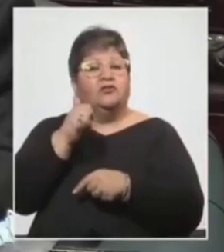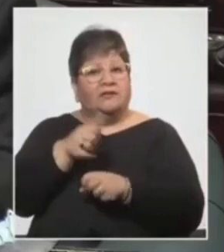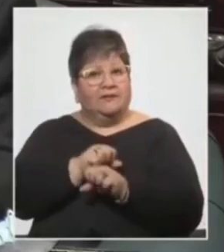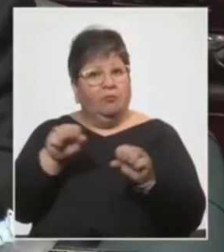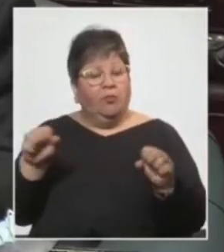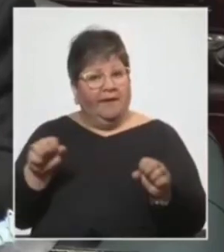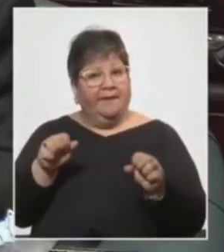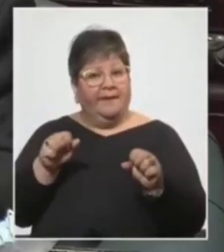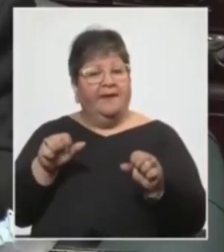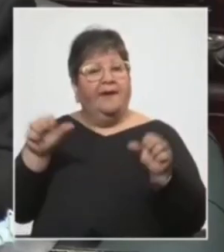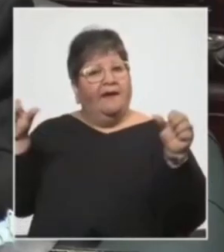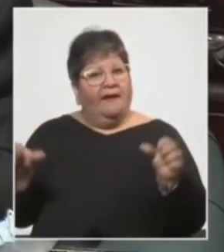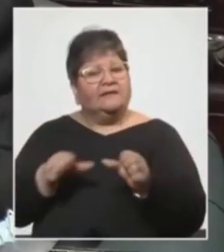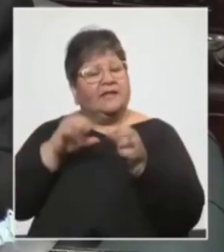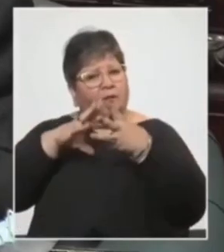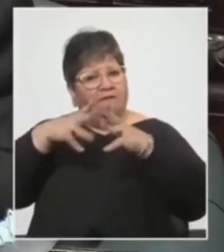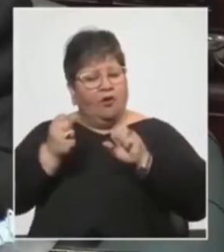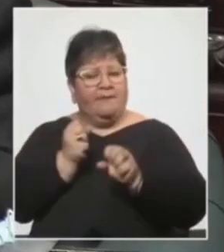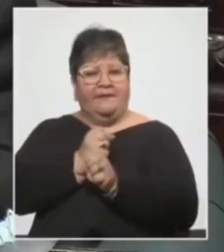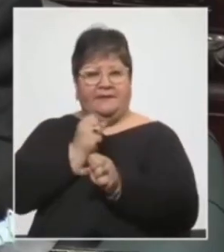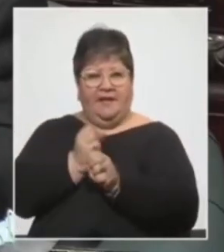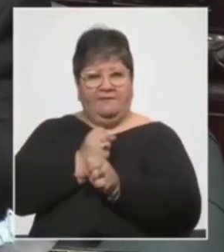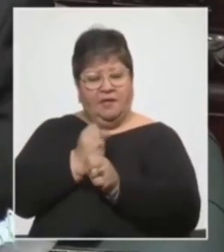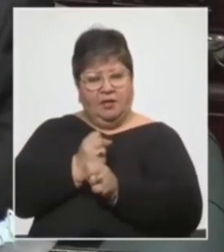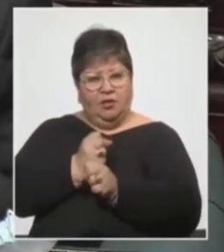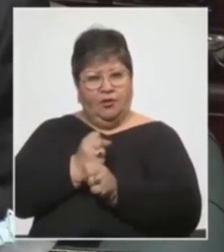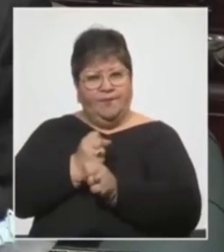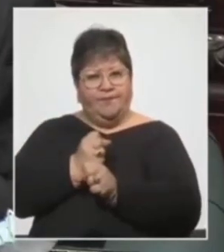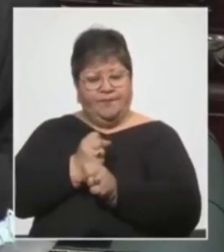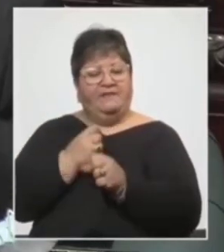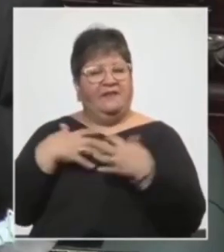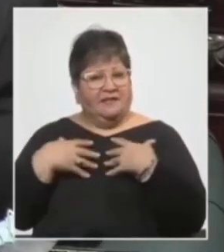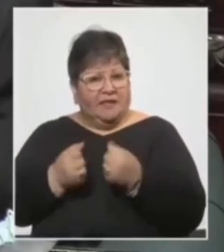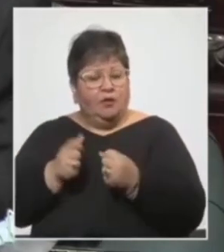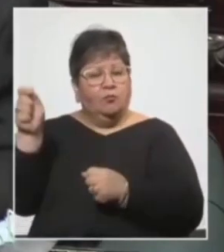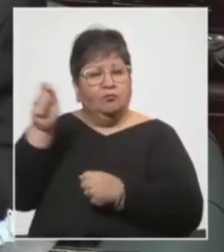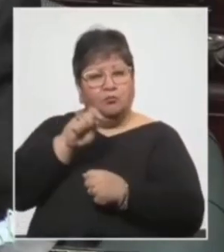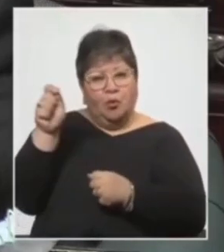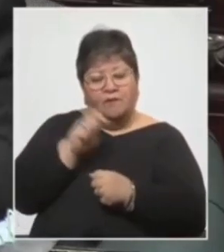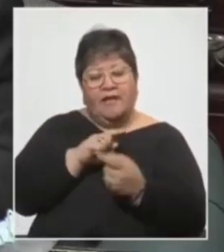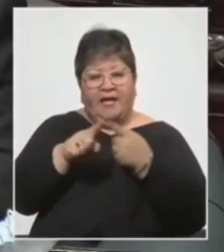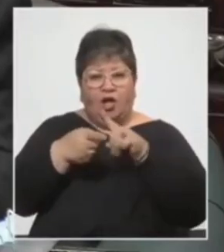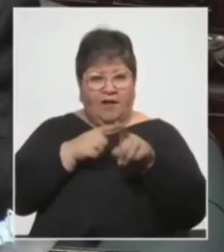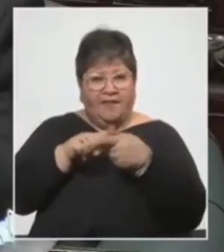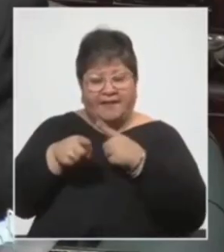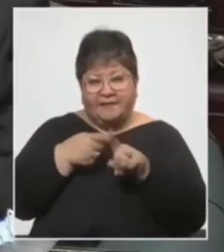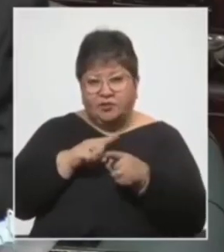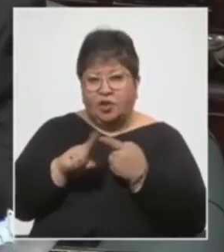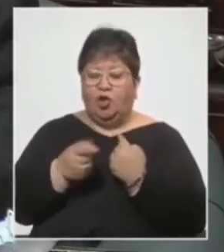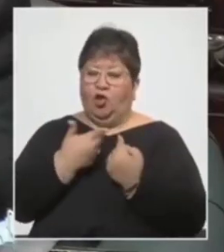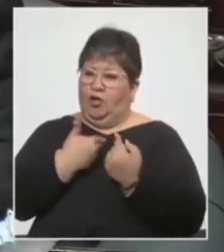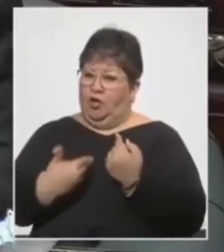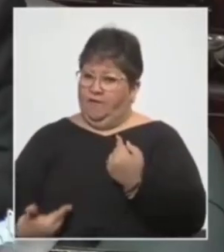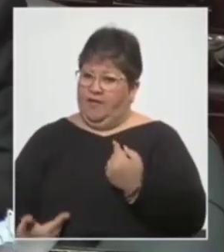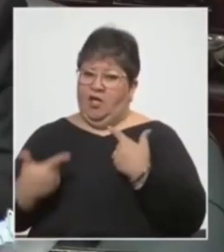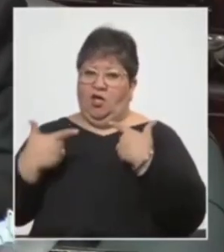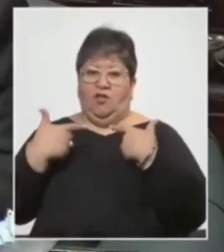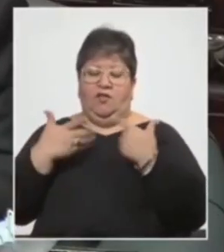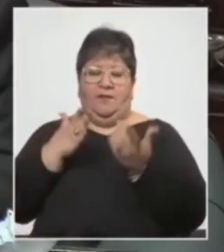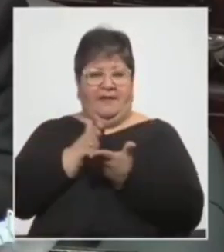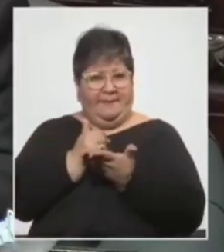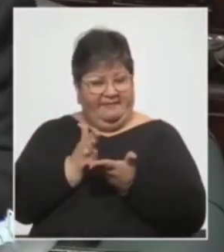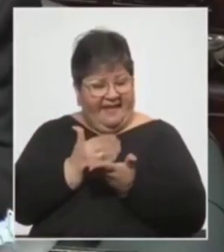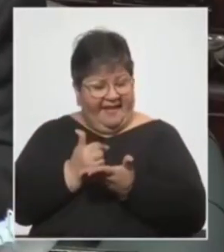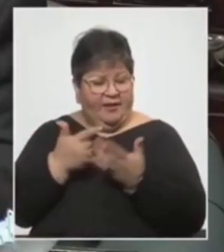mecanismos es factible generar mecanismos desde salud pública en coordinación con los gobiernos departamentales